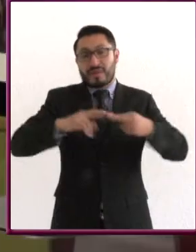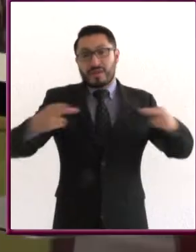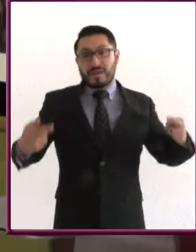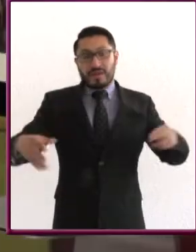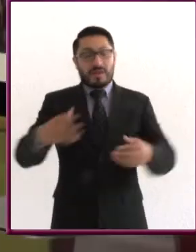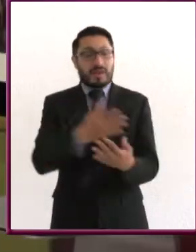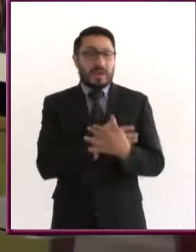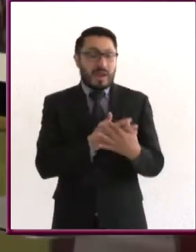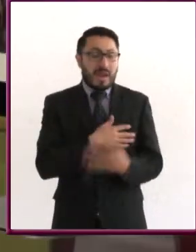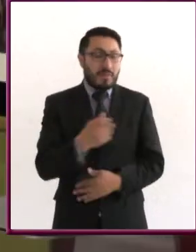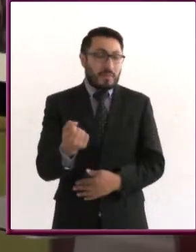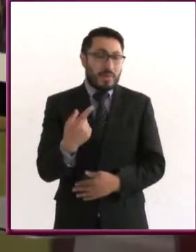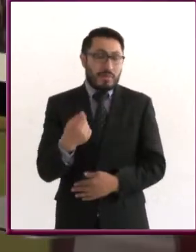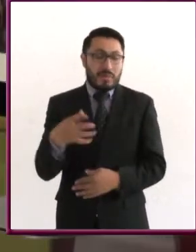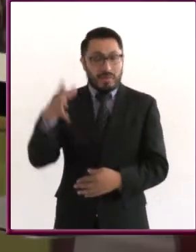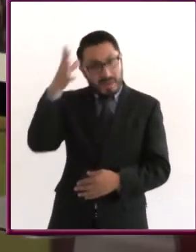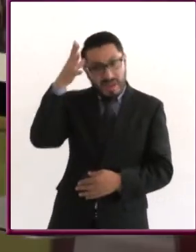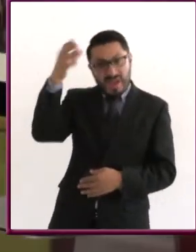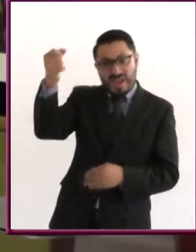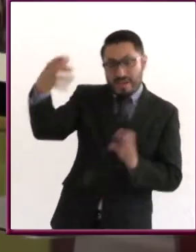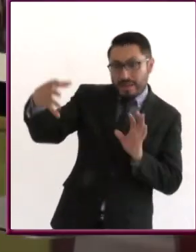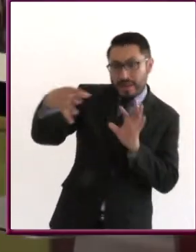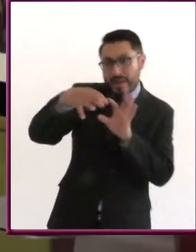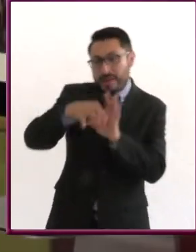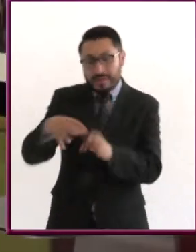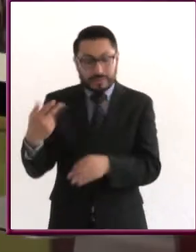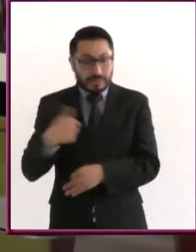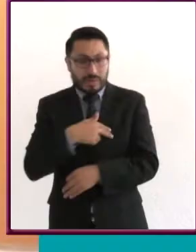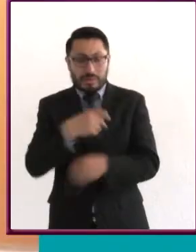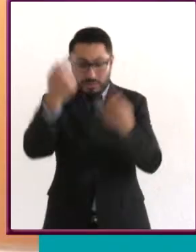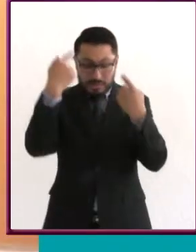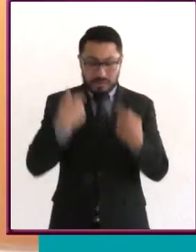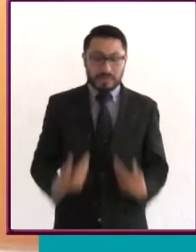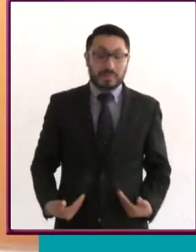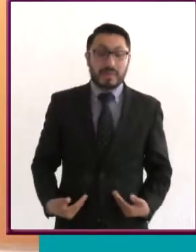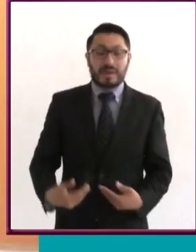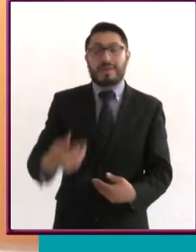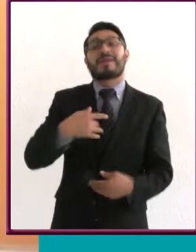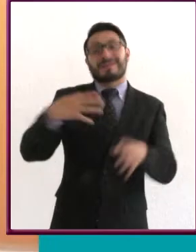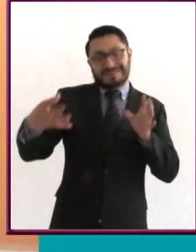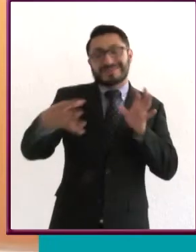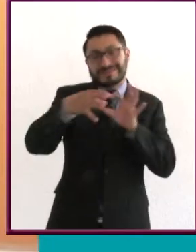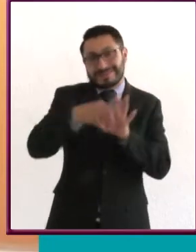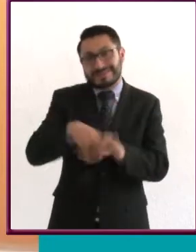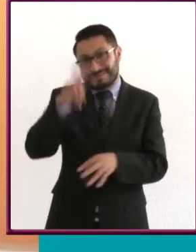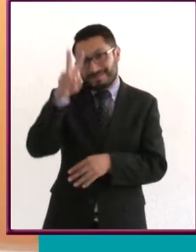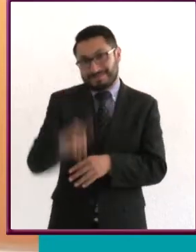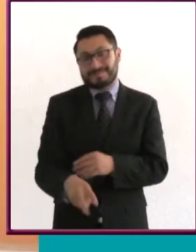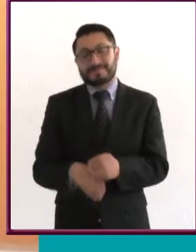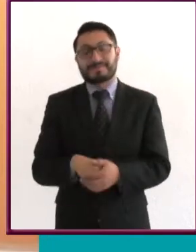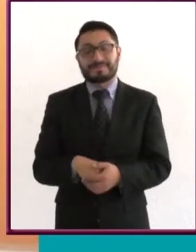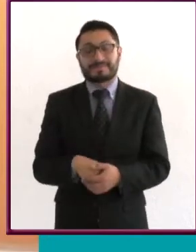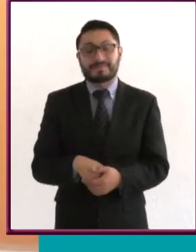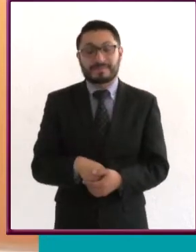el amor propio con el concepto que tenemos de nosotros mismos? Pues van de la mano, totalmente.